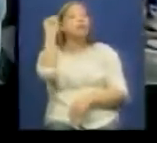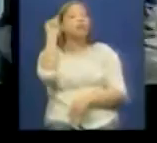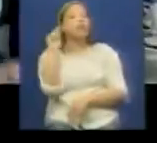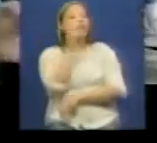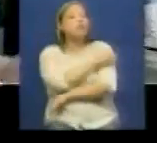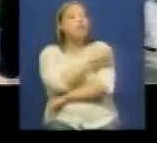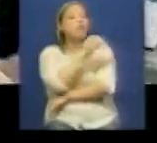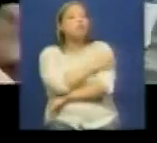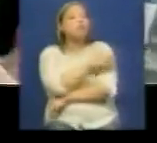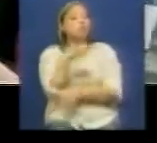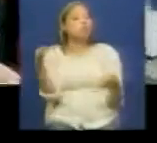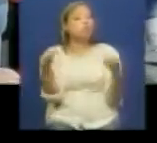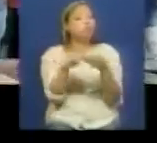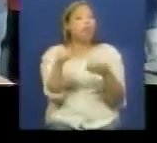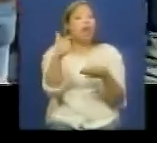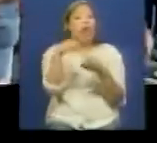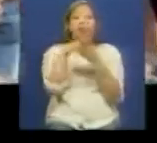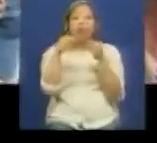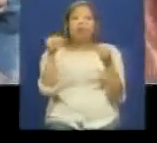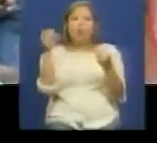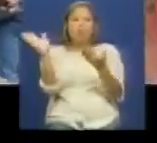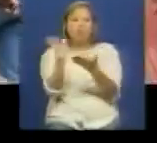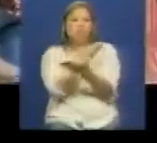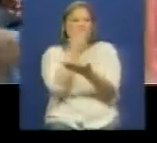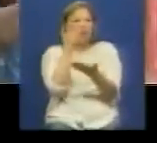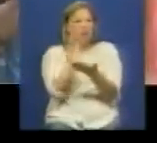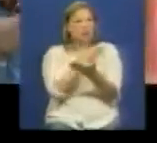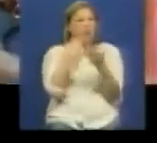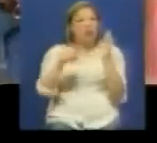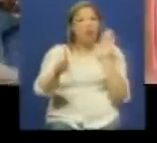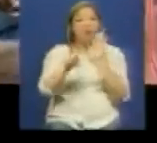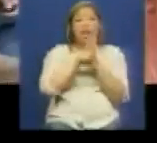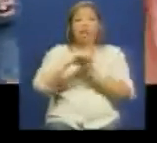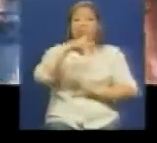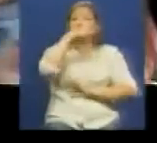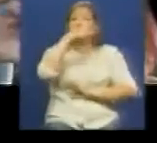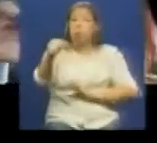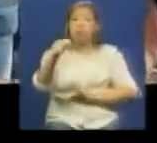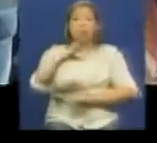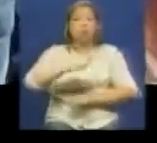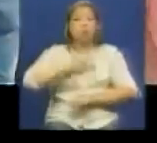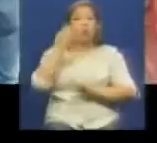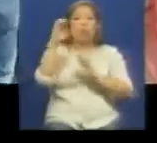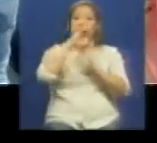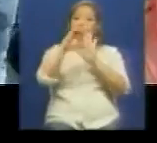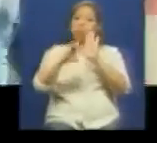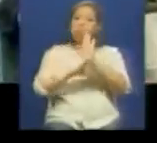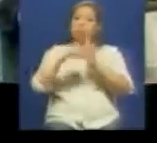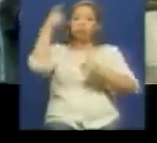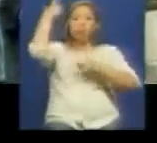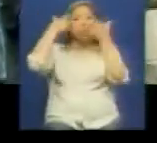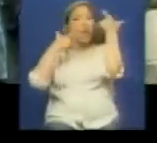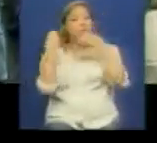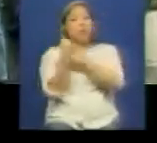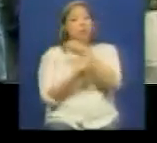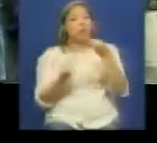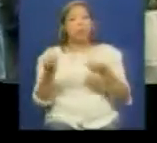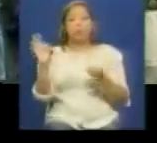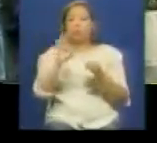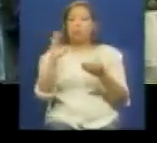que todo lo que ellos piensan quitarle al pueblo nosotros tenemos la constitución blindada por el gigante eterno Hugo Chávez estamos